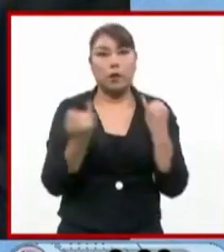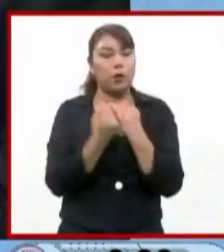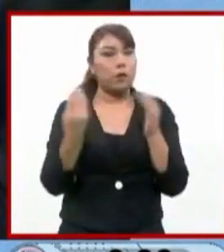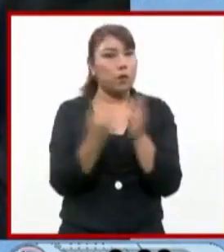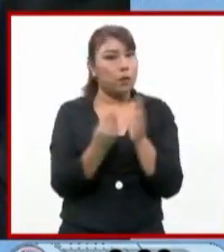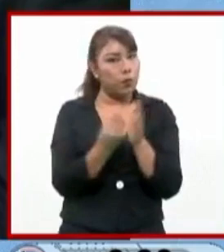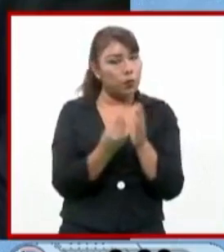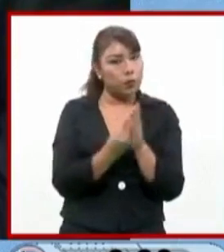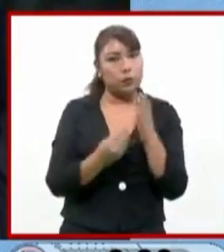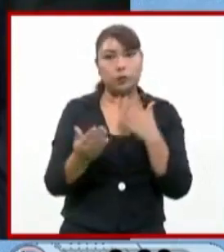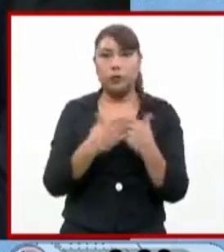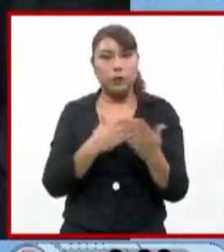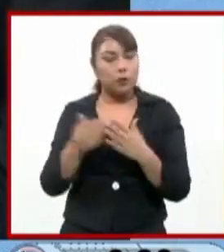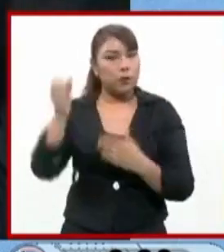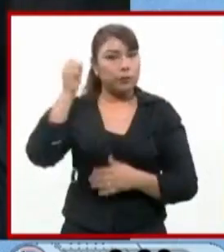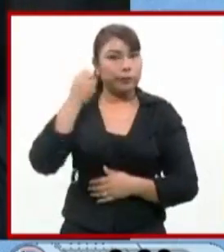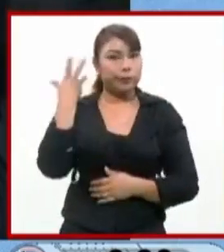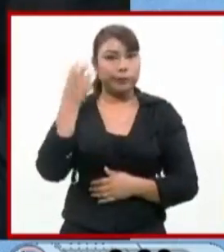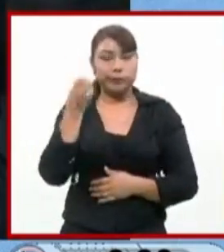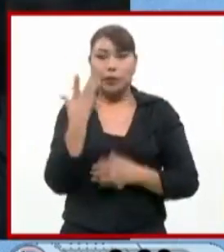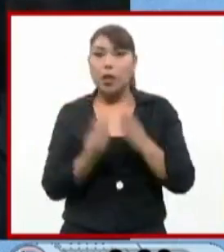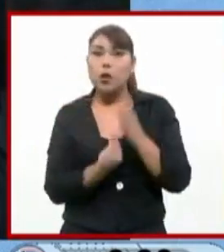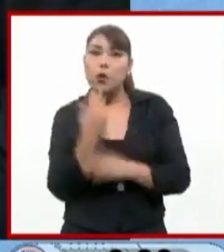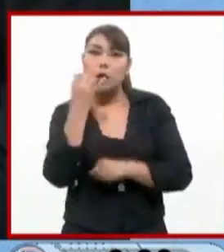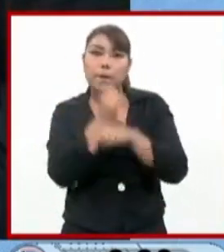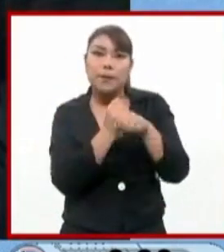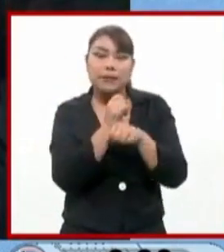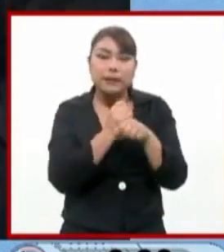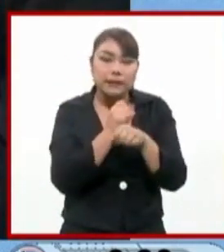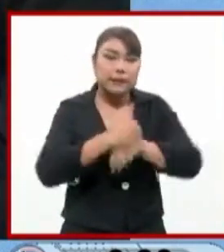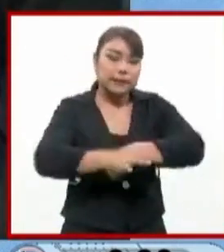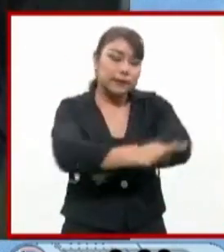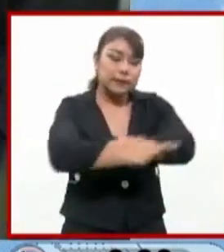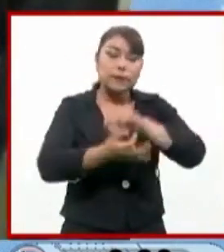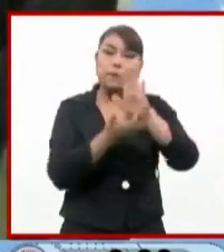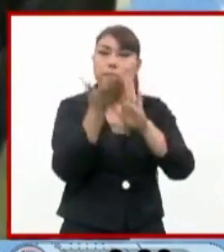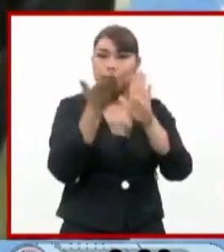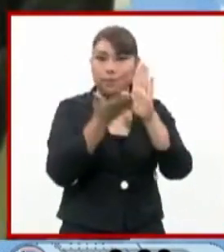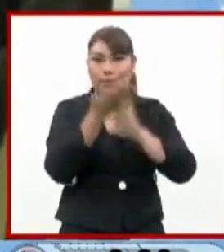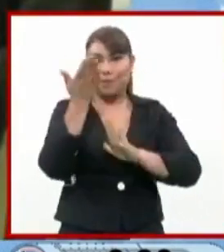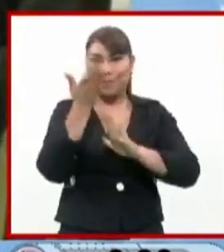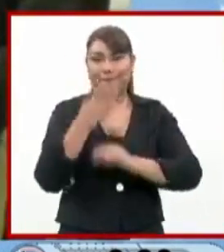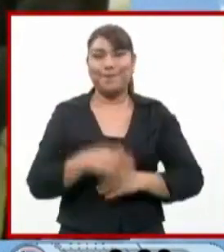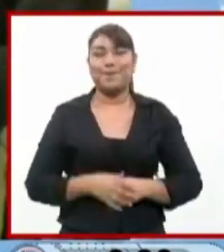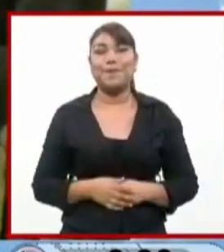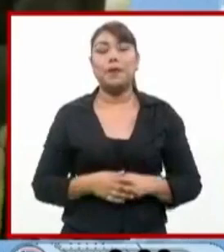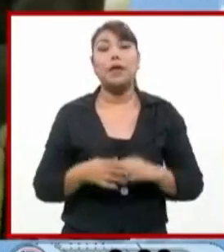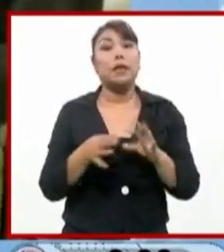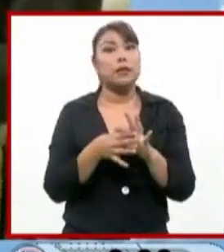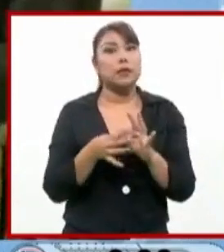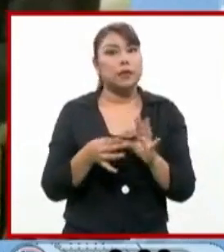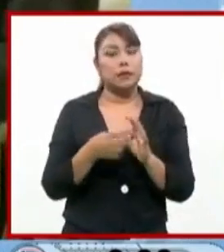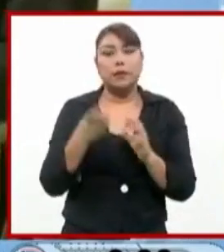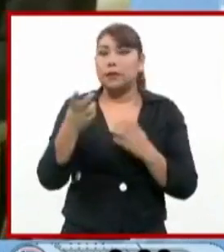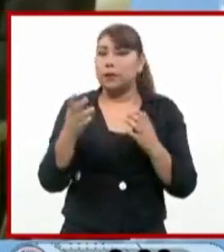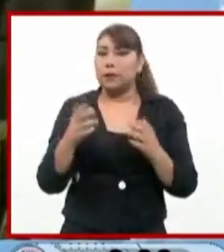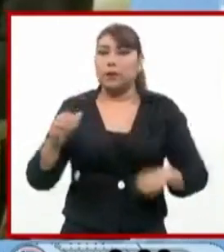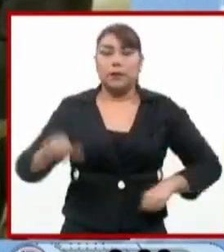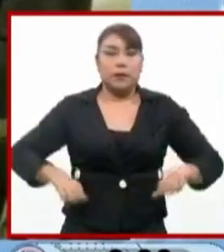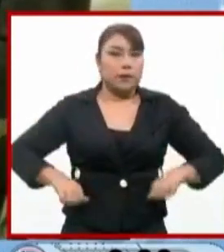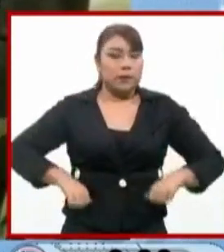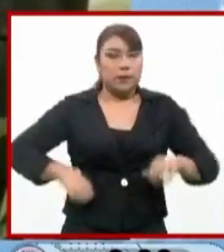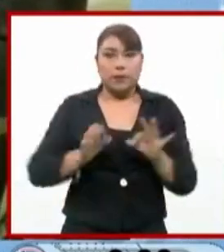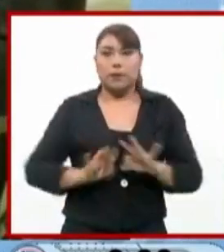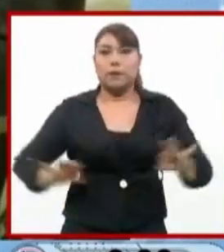diseño y actualización sobre las nuevas investigaciones en materia de arquitectura. Refirió que estas actividades fortalecen la capacidad